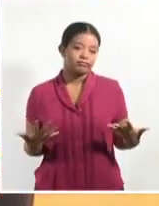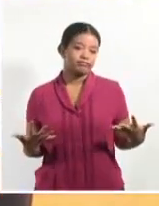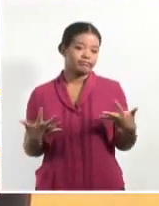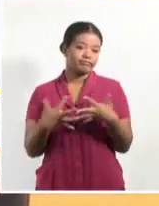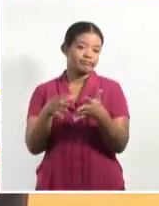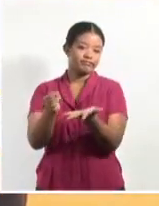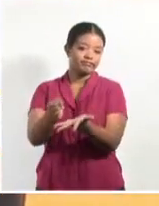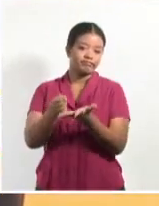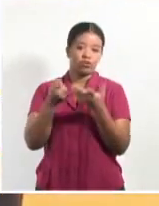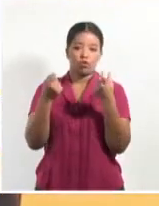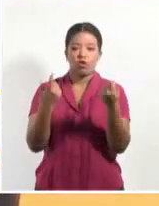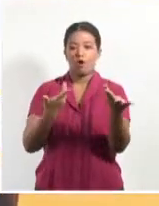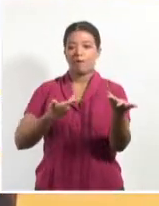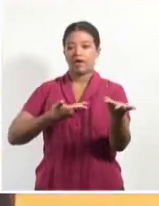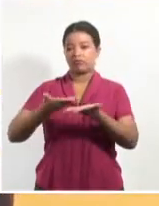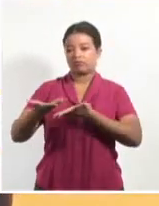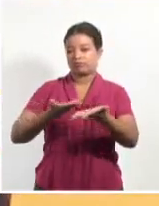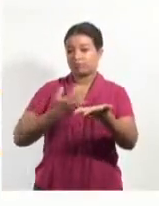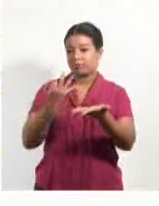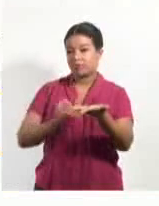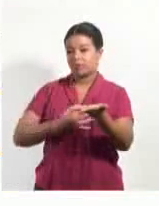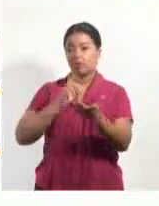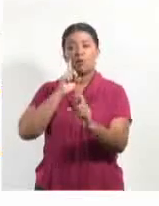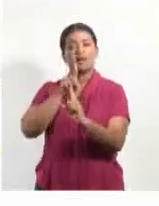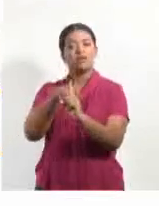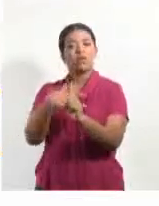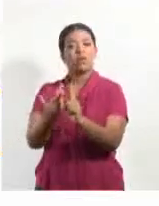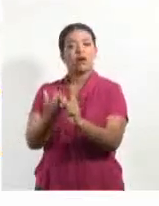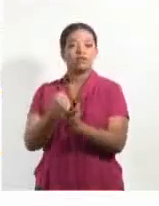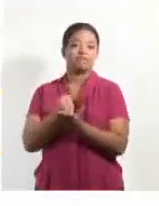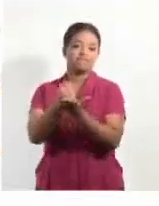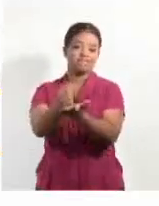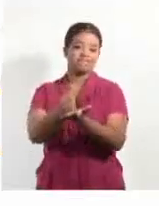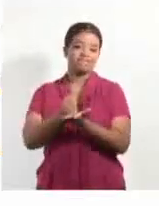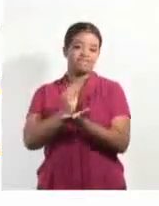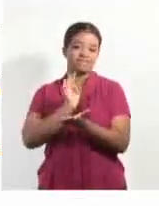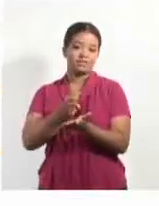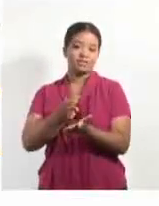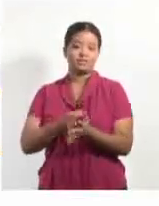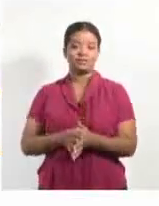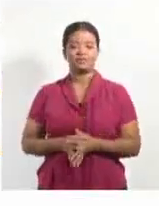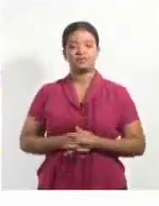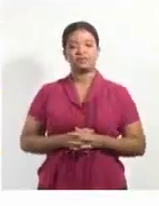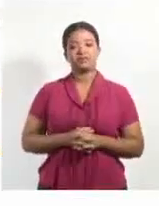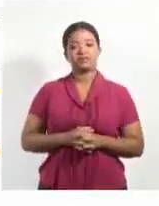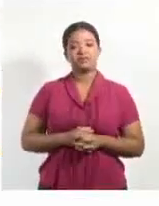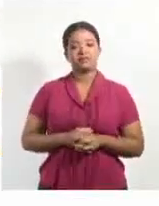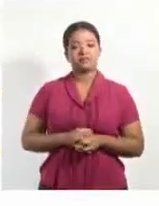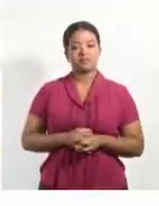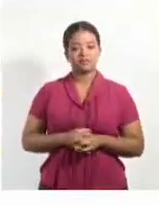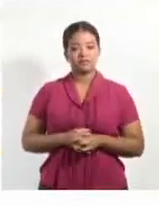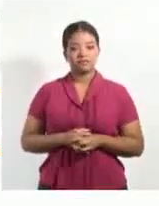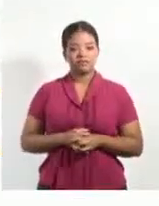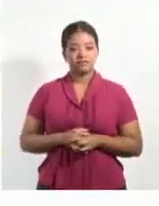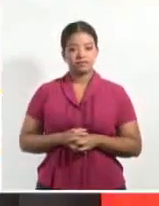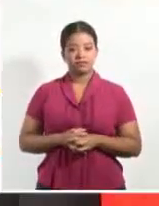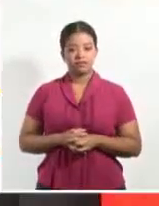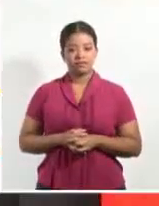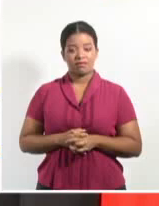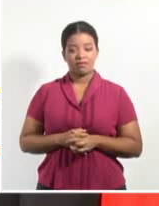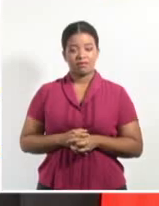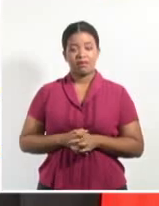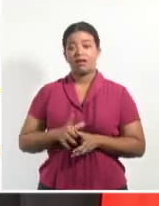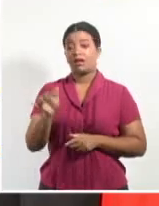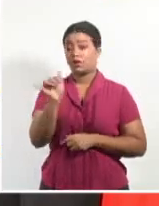económica, comercial y financiera de beneficio mutuo como parte de la construcción del socialismo. Durante la jornada, el dirigente